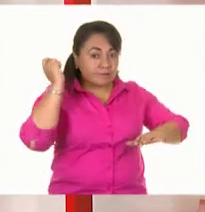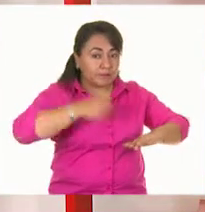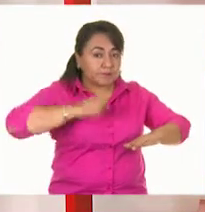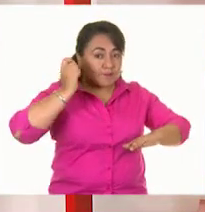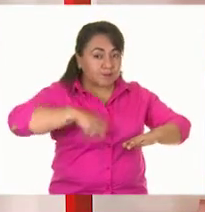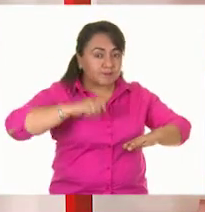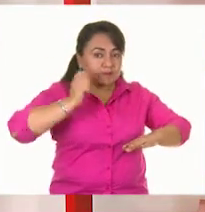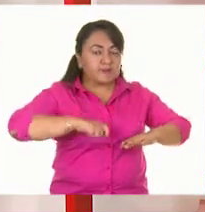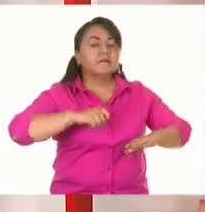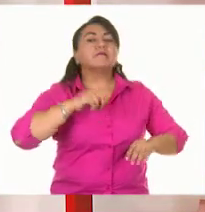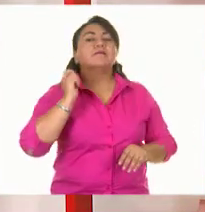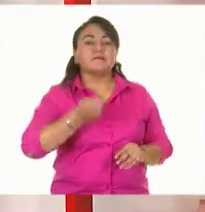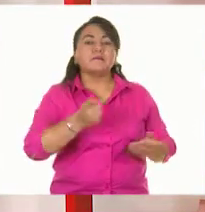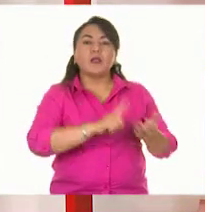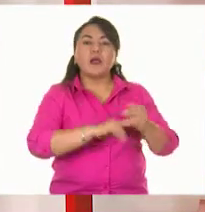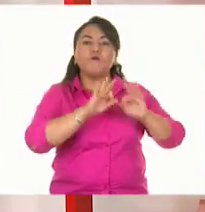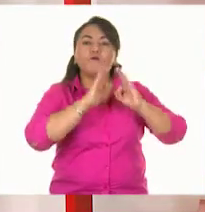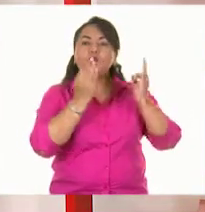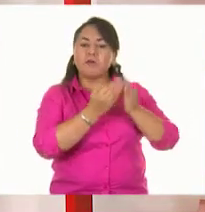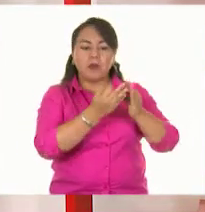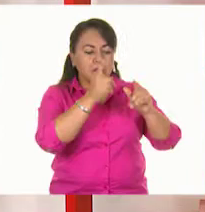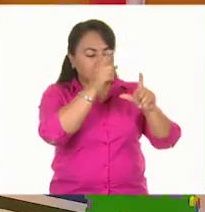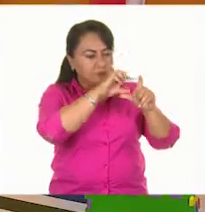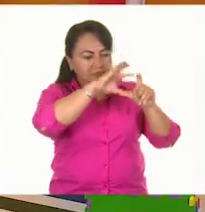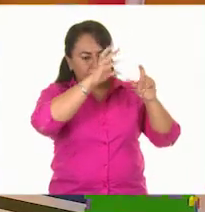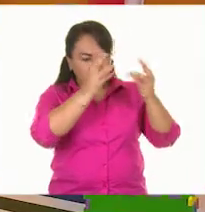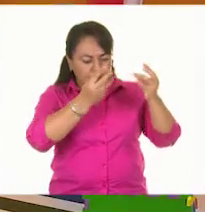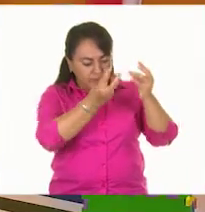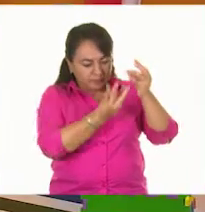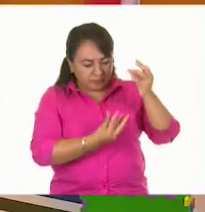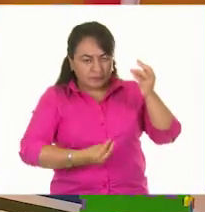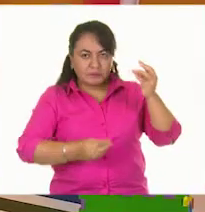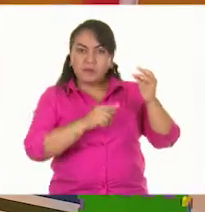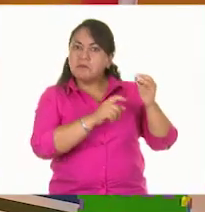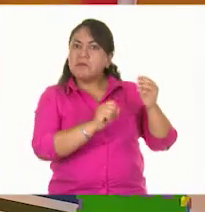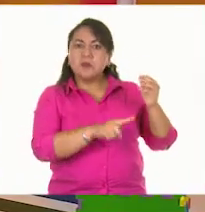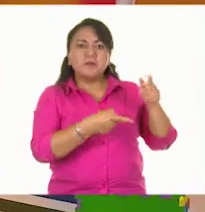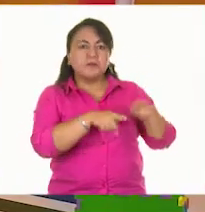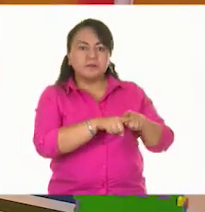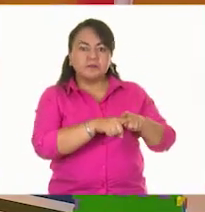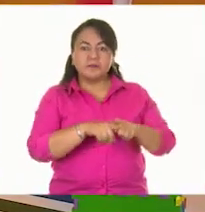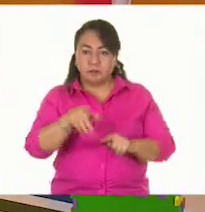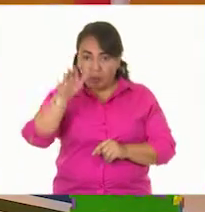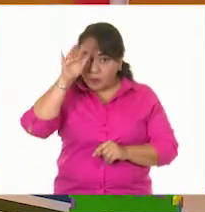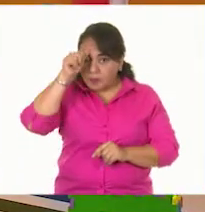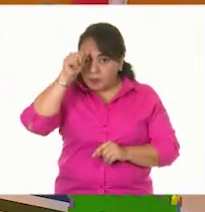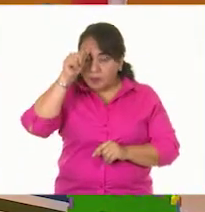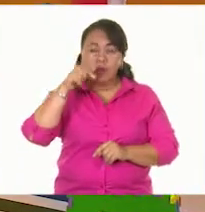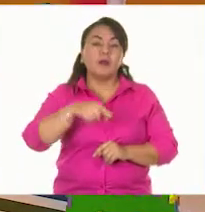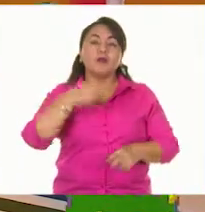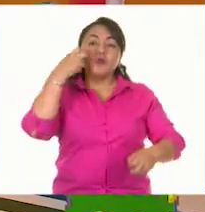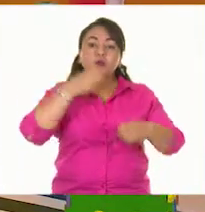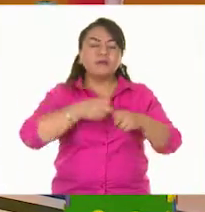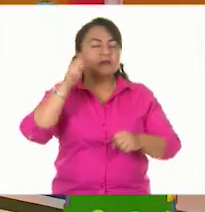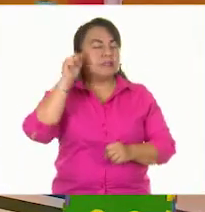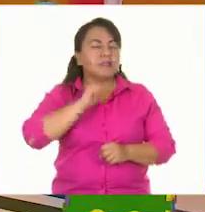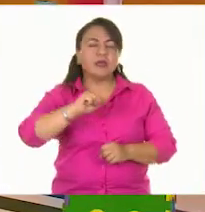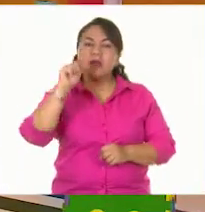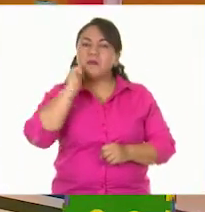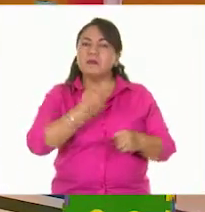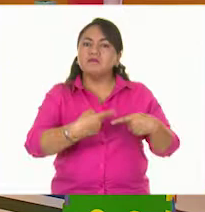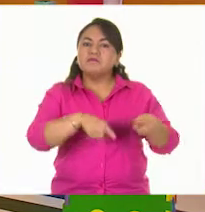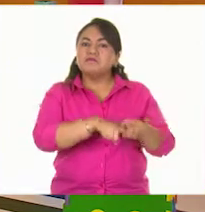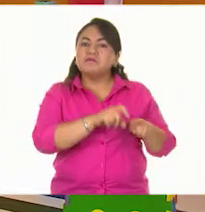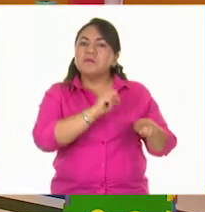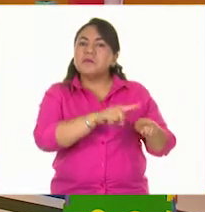que tiene una forma definida. Muy bien. ¿Están de acuerdo ustedes? Los sólidos siempre van a tener